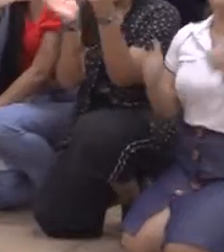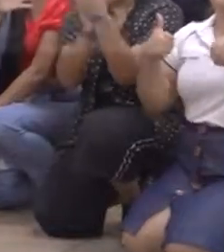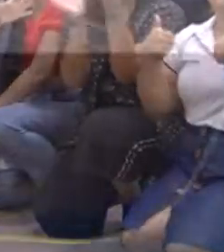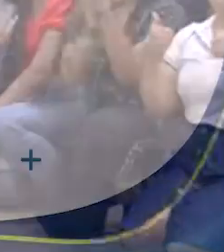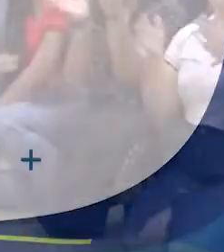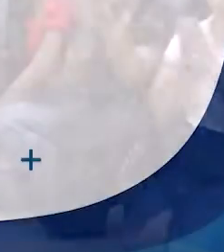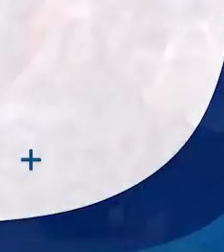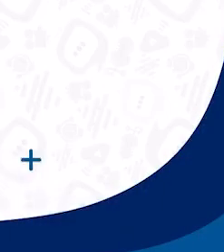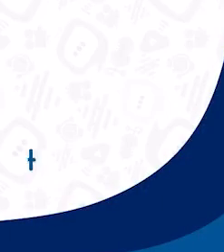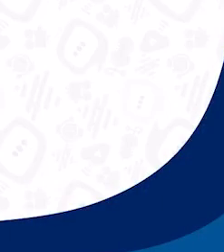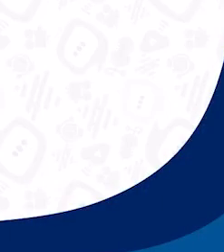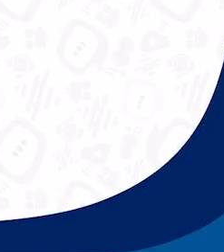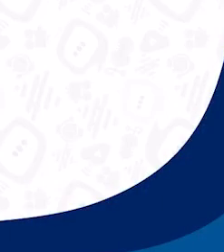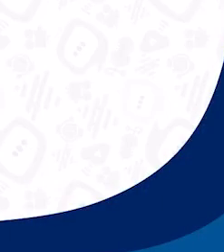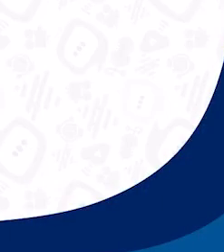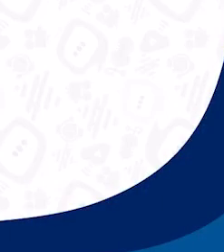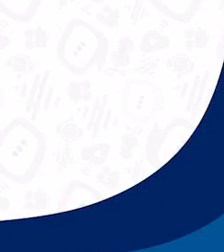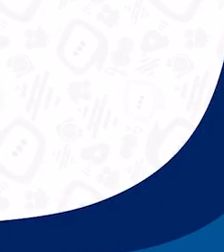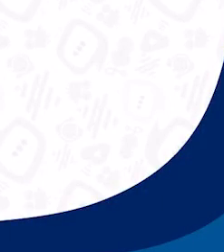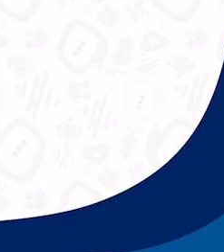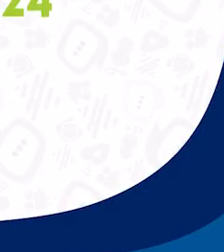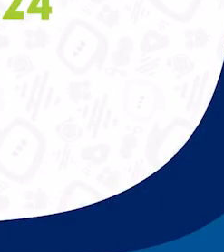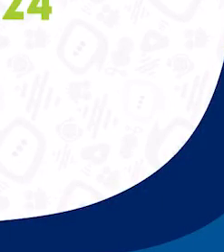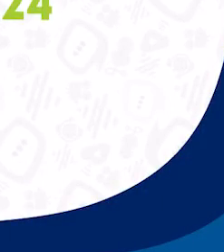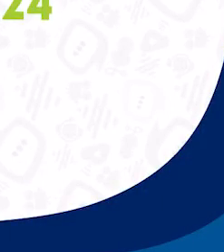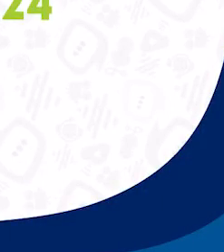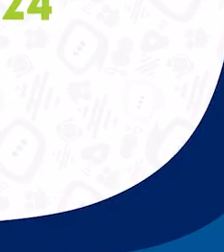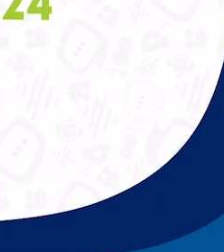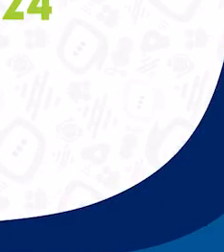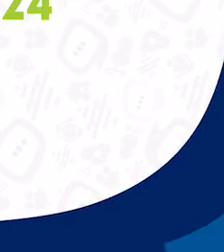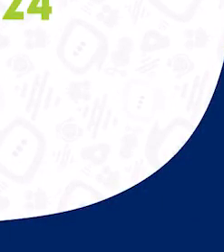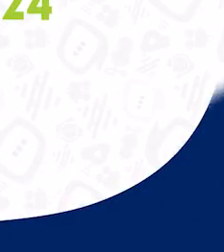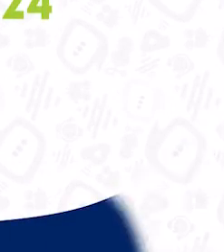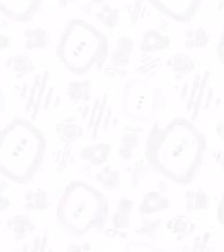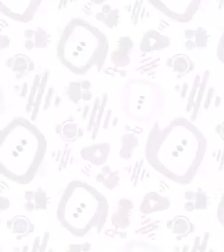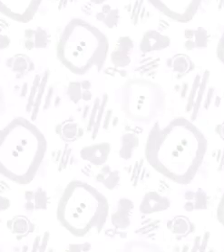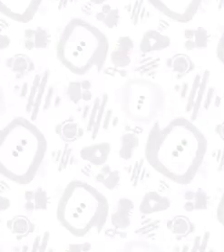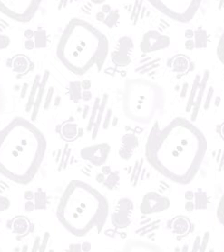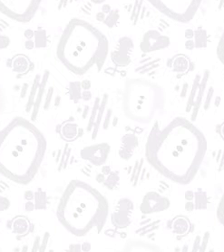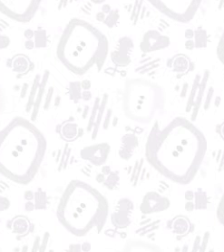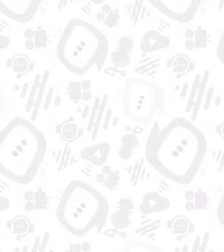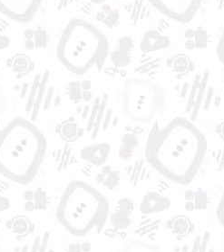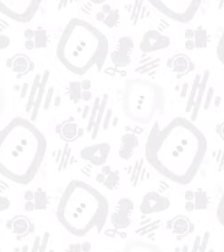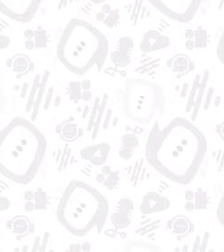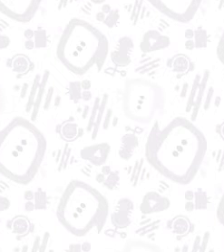La Universidad del Magdalena, aún más influyente e innovadora.